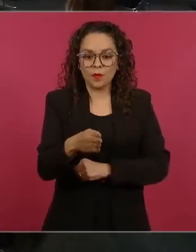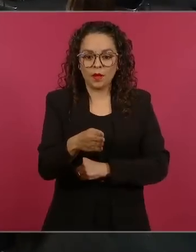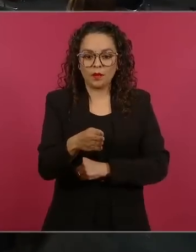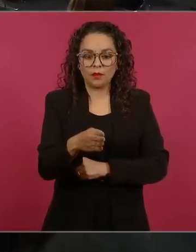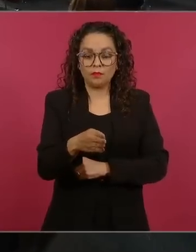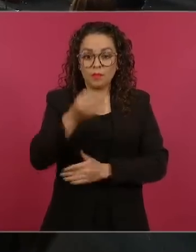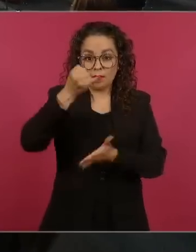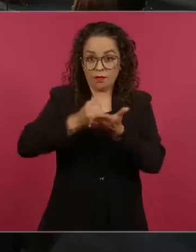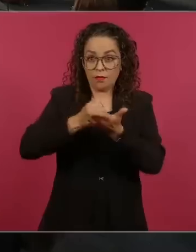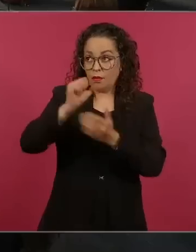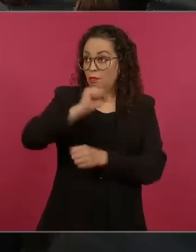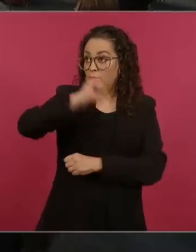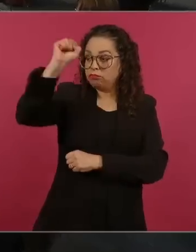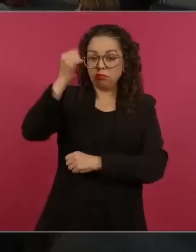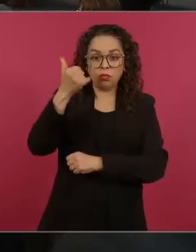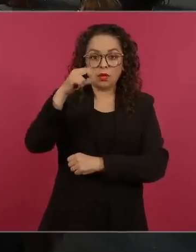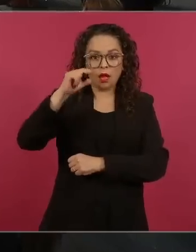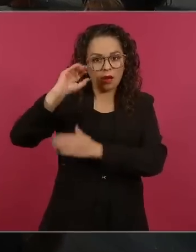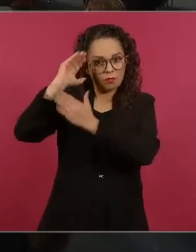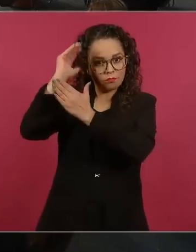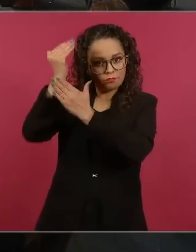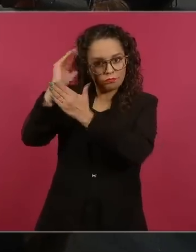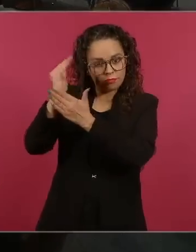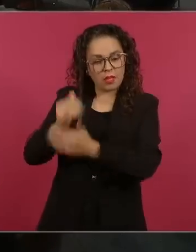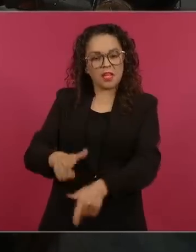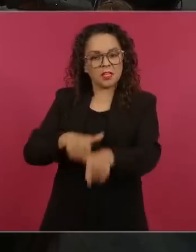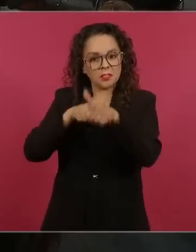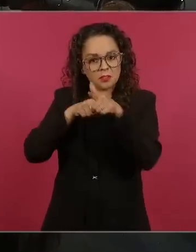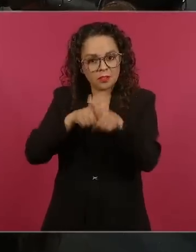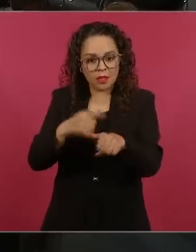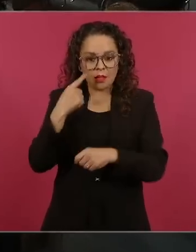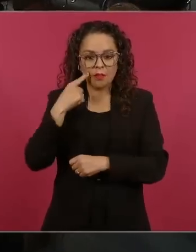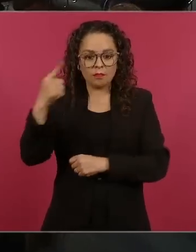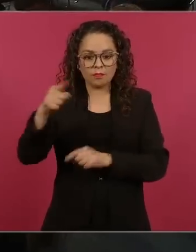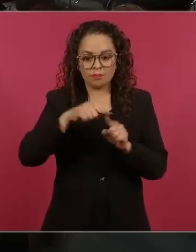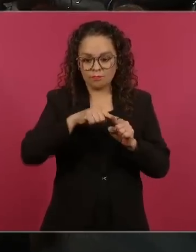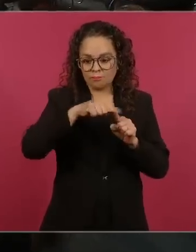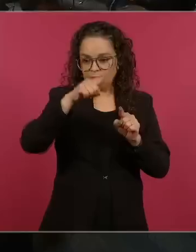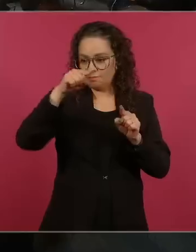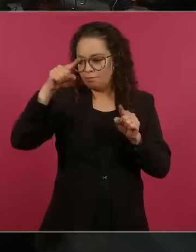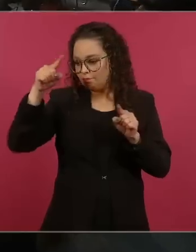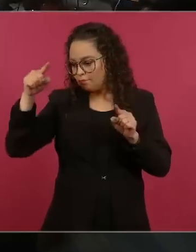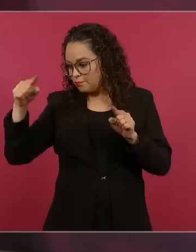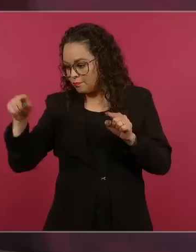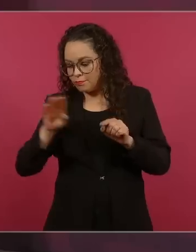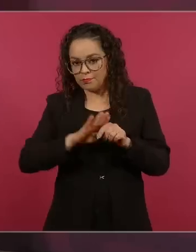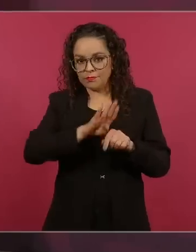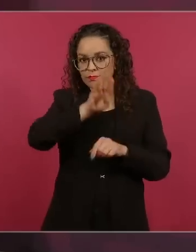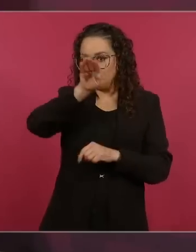vamos a una gira a